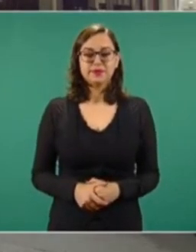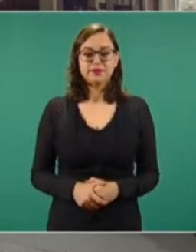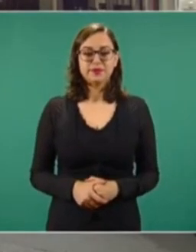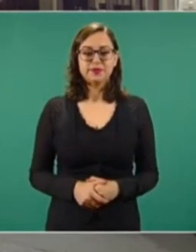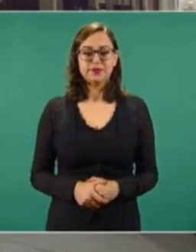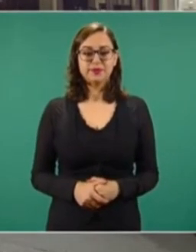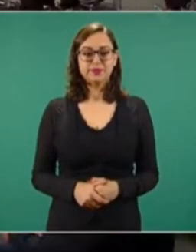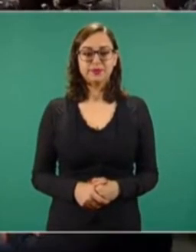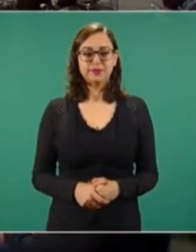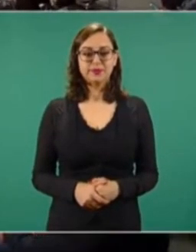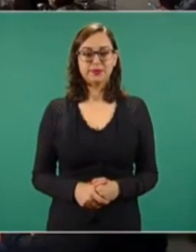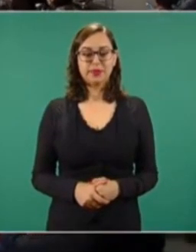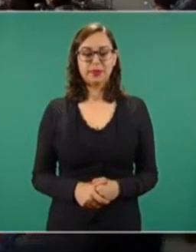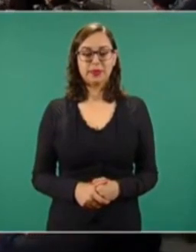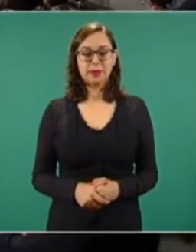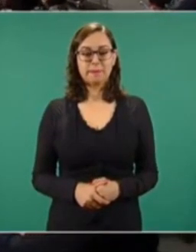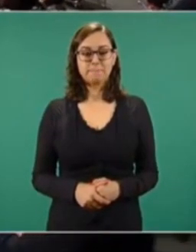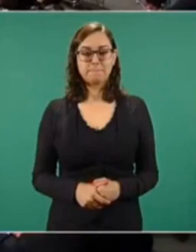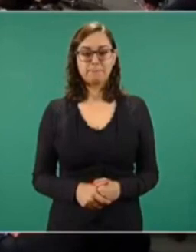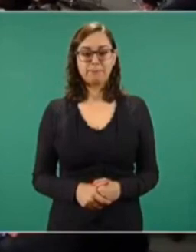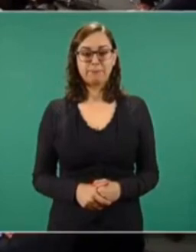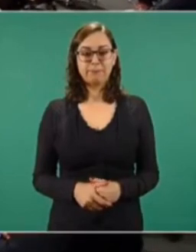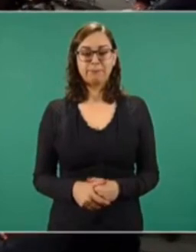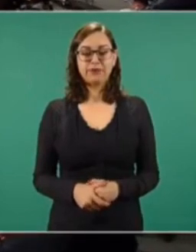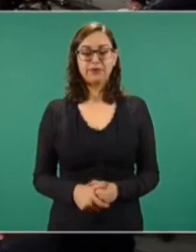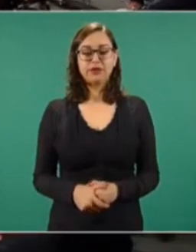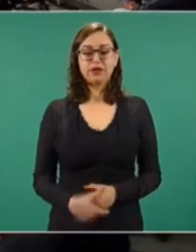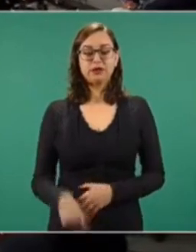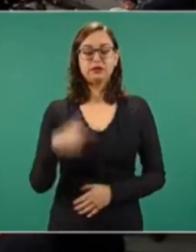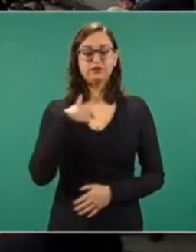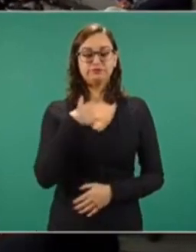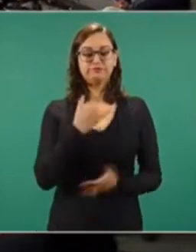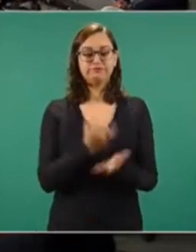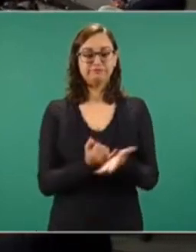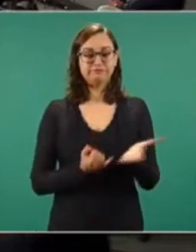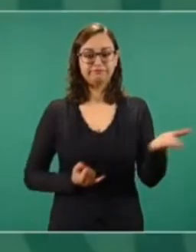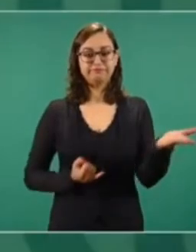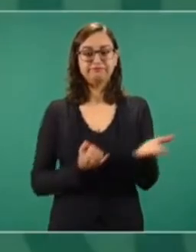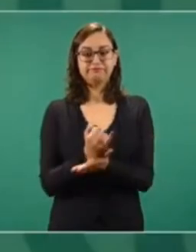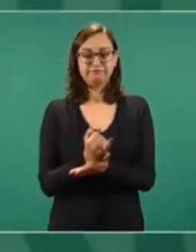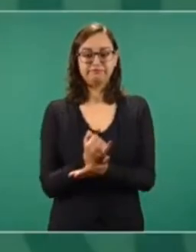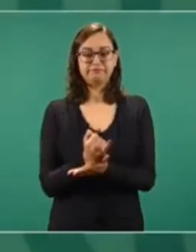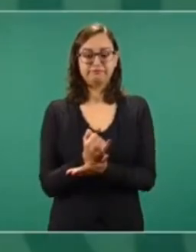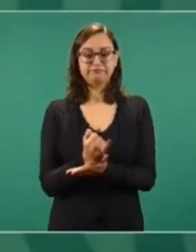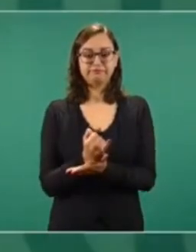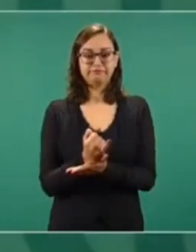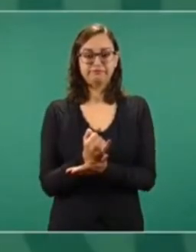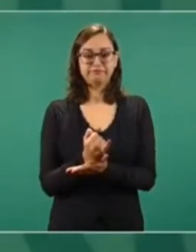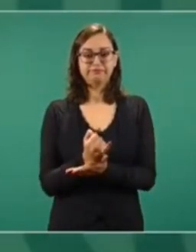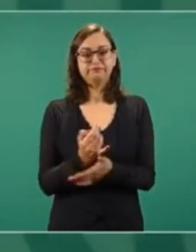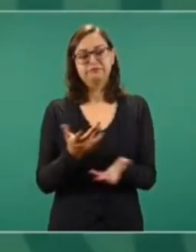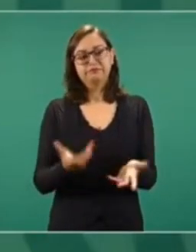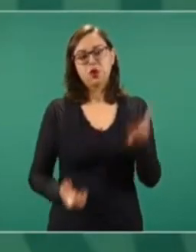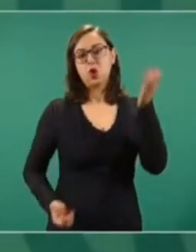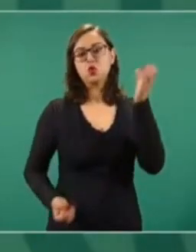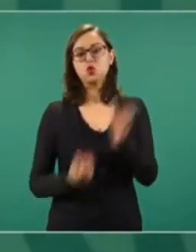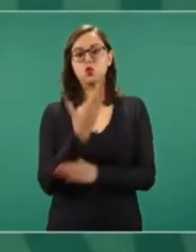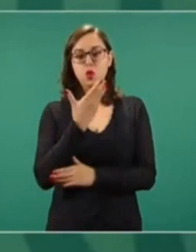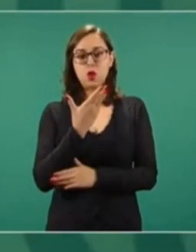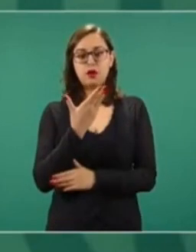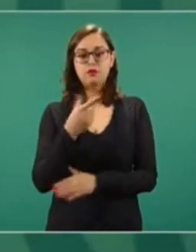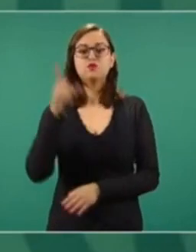Y he tomado la decisión de invitar como consejera jurídica